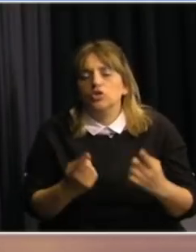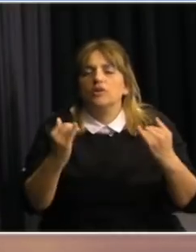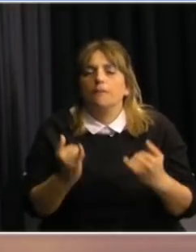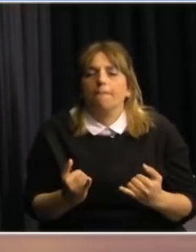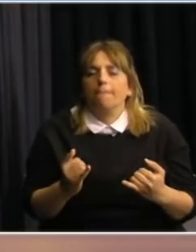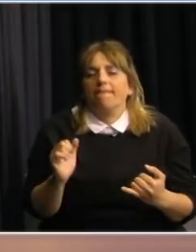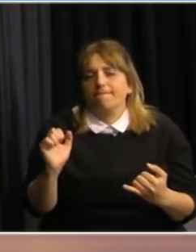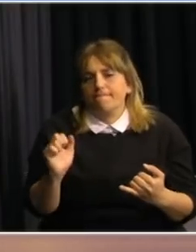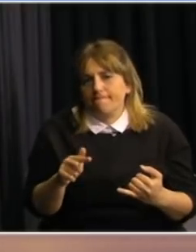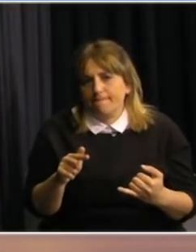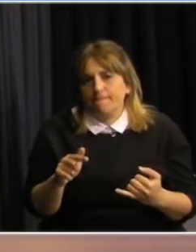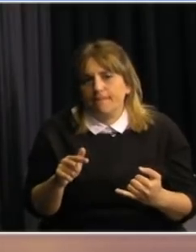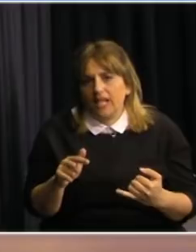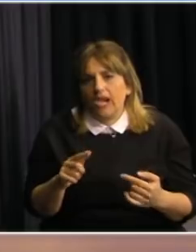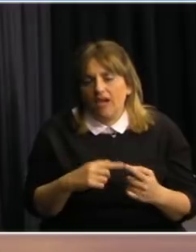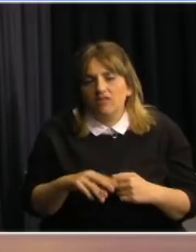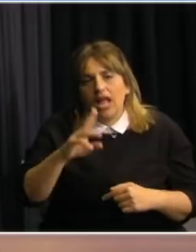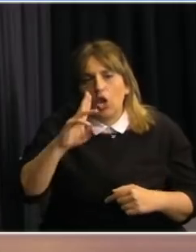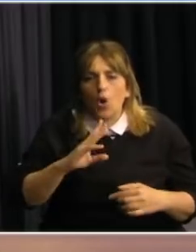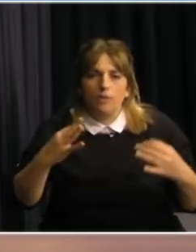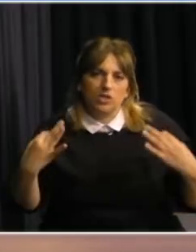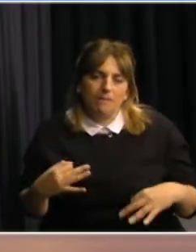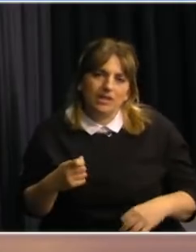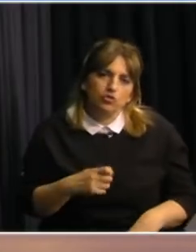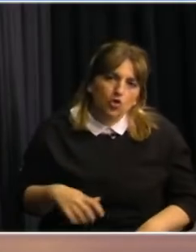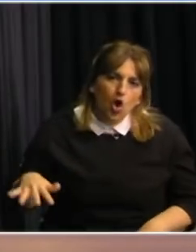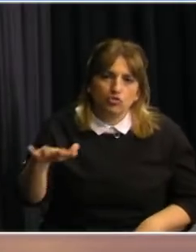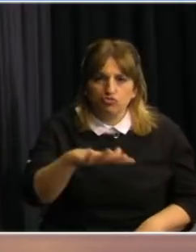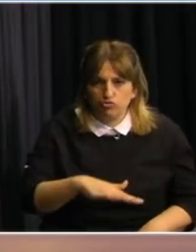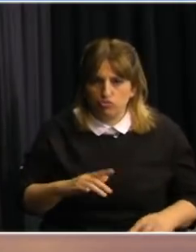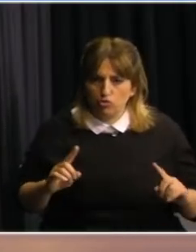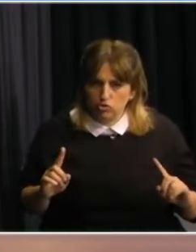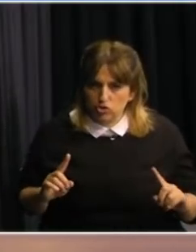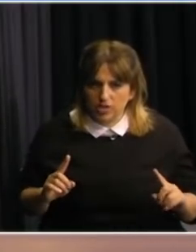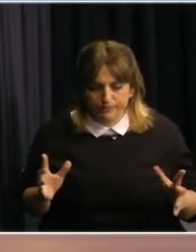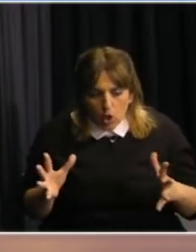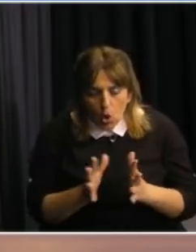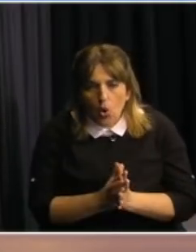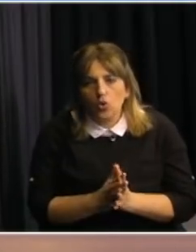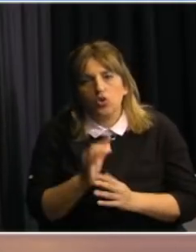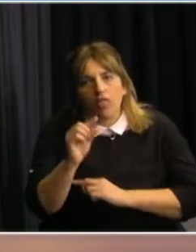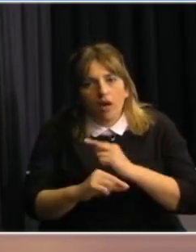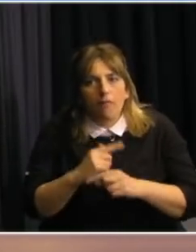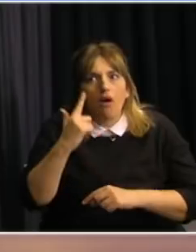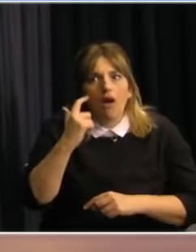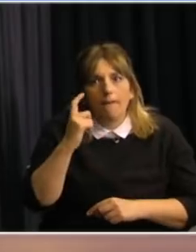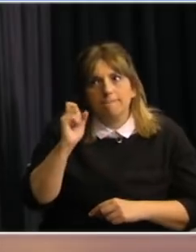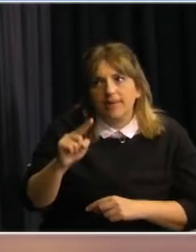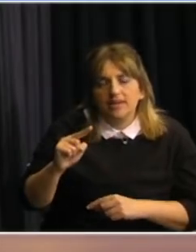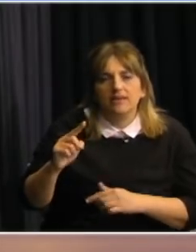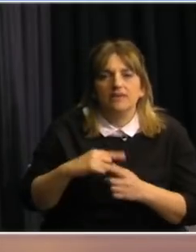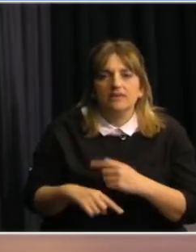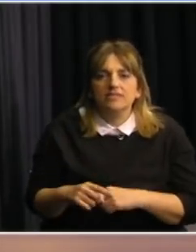comportamiento social y que juntos vayamos experimentando esta transición sin